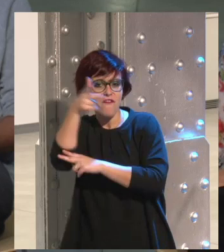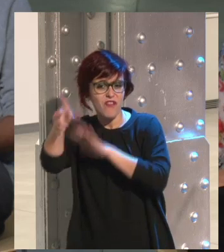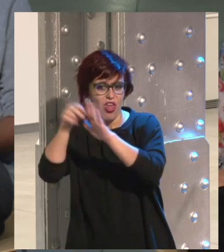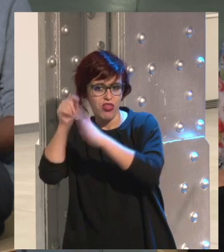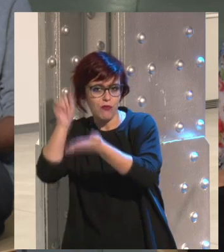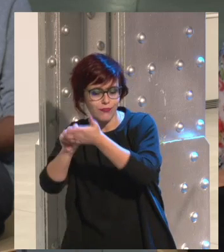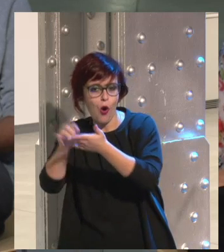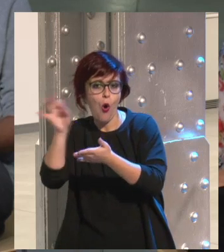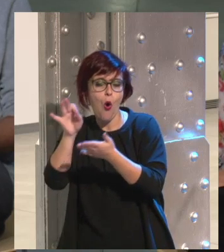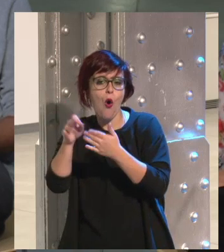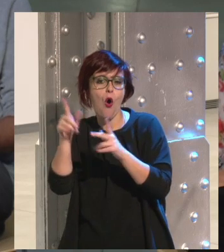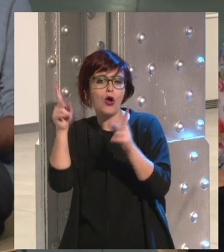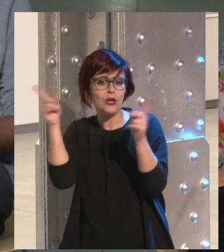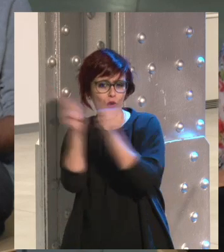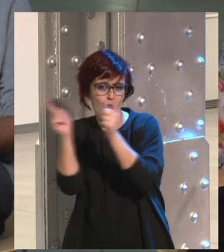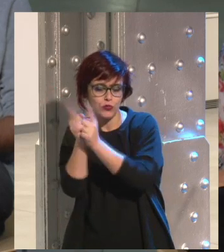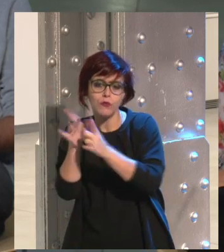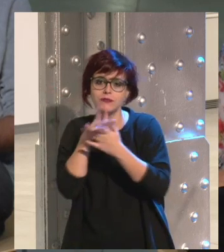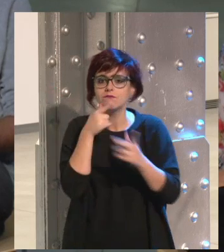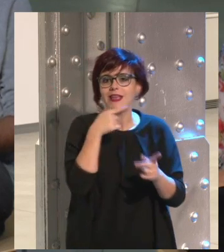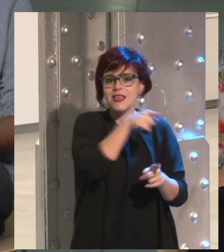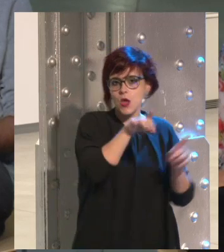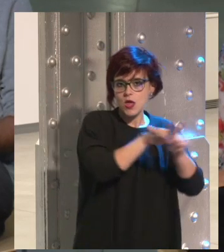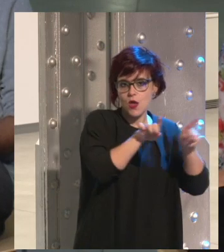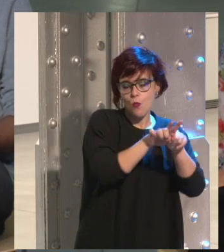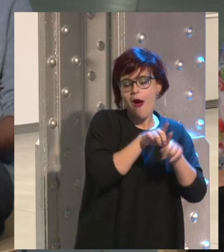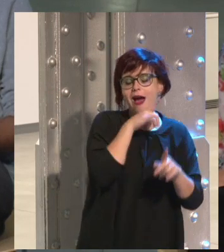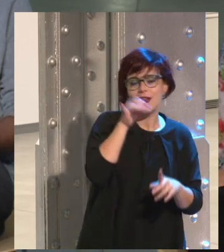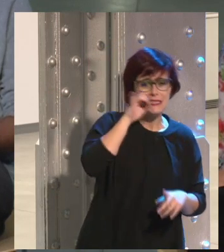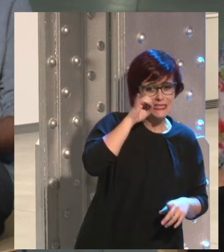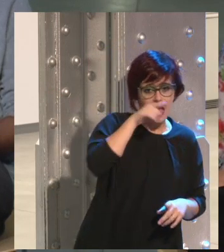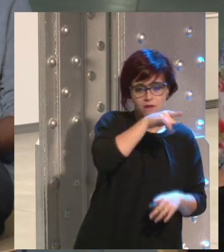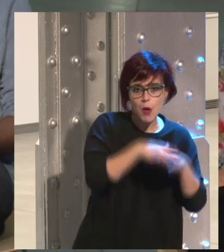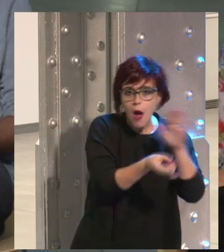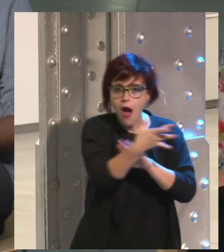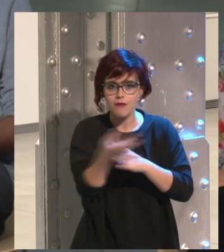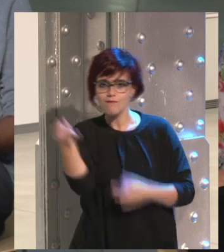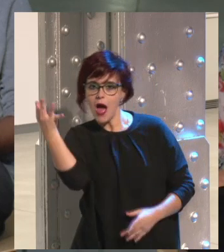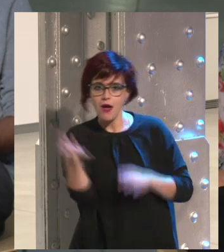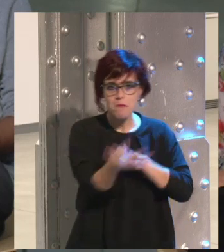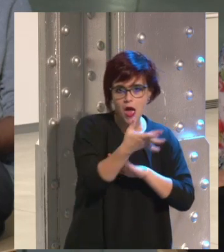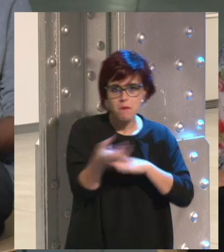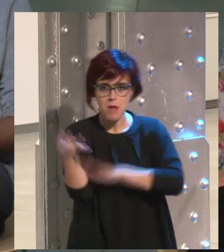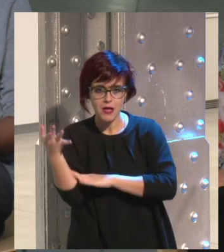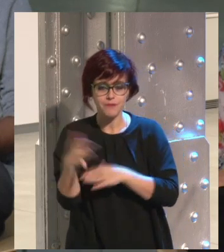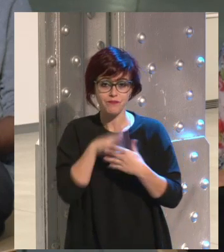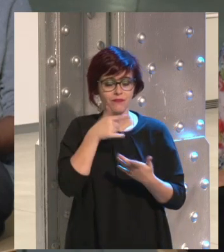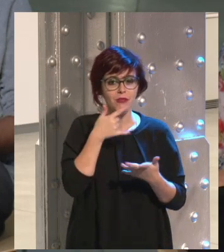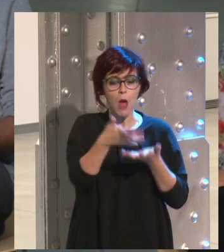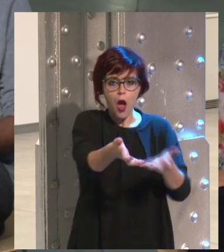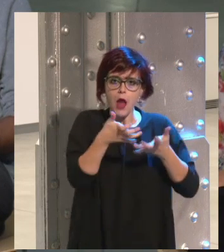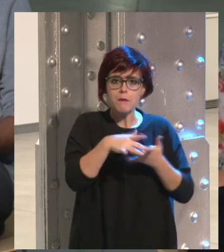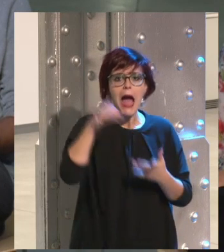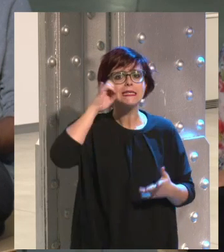Ahora, pues las Stories contra Snapchat está clarísimo, ¿no? ¿Qué está ganando la batalla? Entonces, yo creo que Instagram se ha